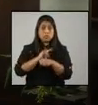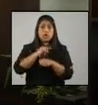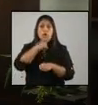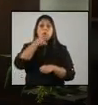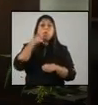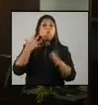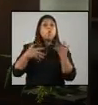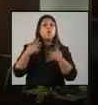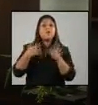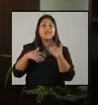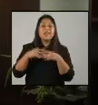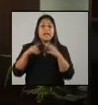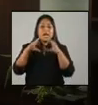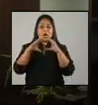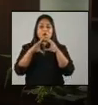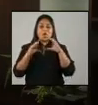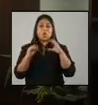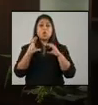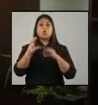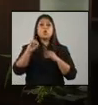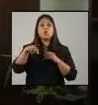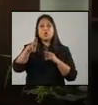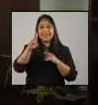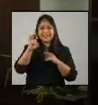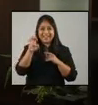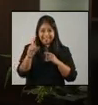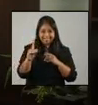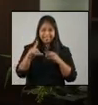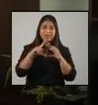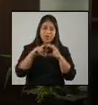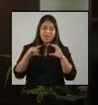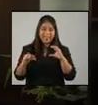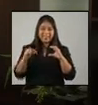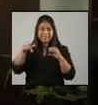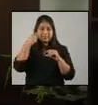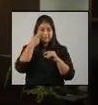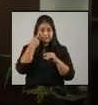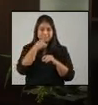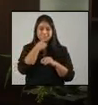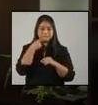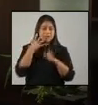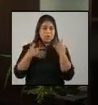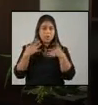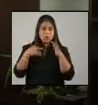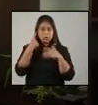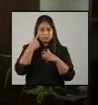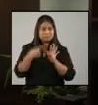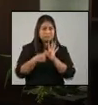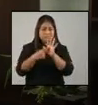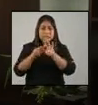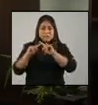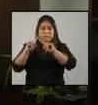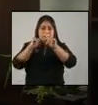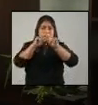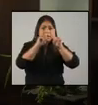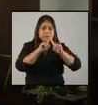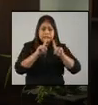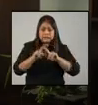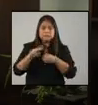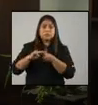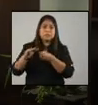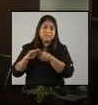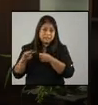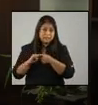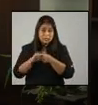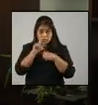CONRED, y que son conocidos por todos. El tablero se fundamenta en el tratamiento diferenciado por cada municipio del